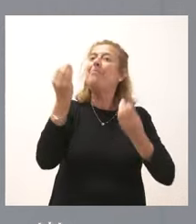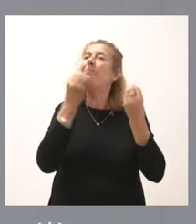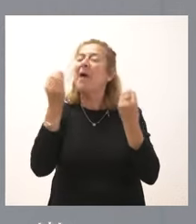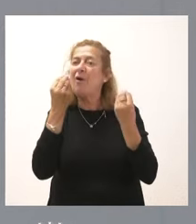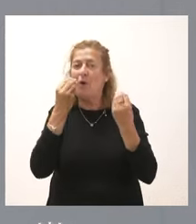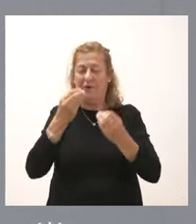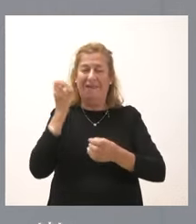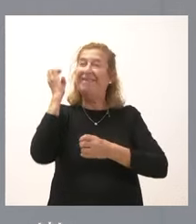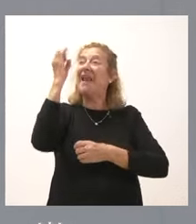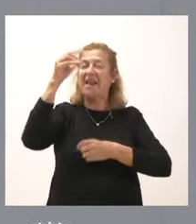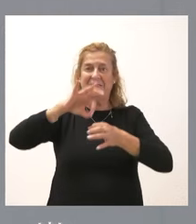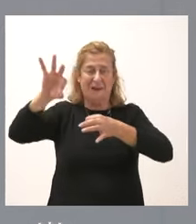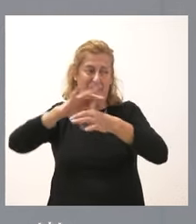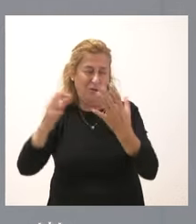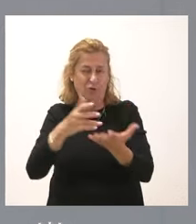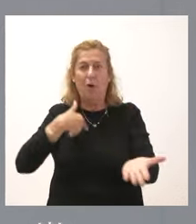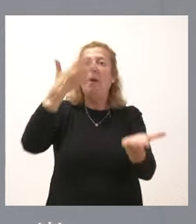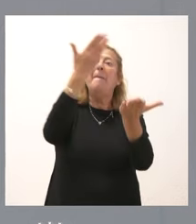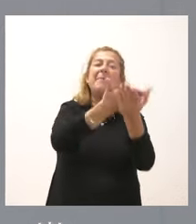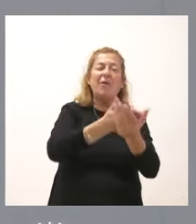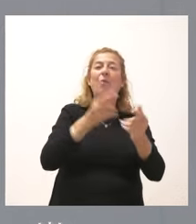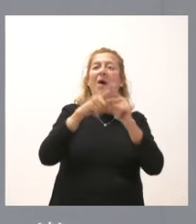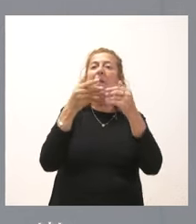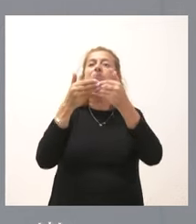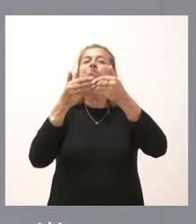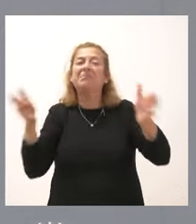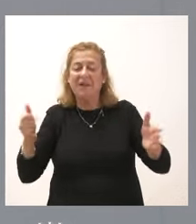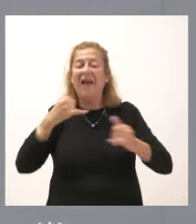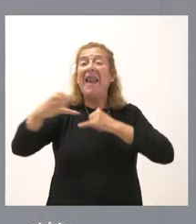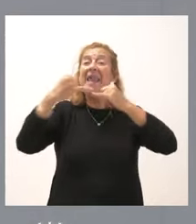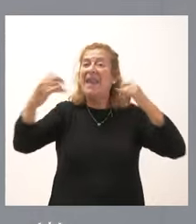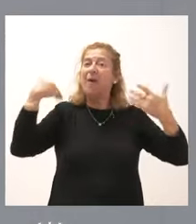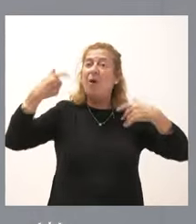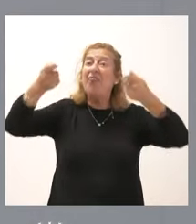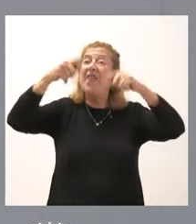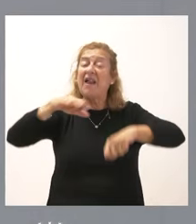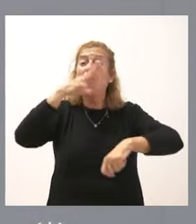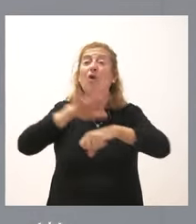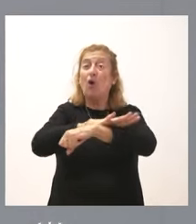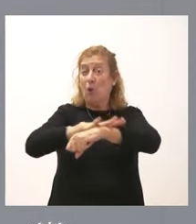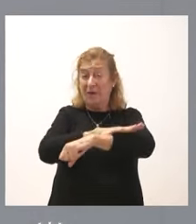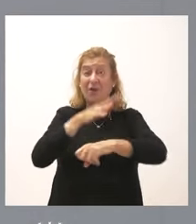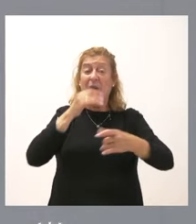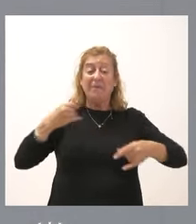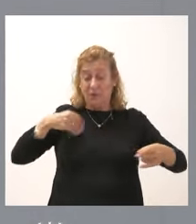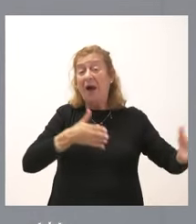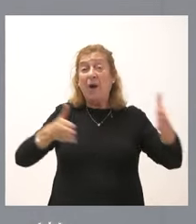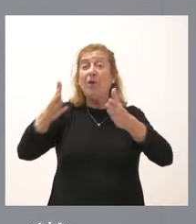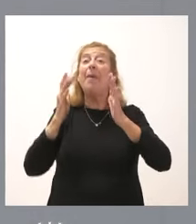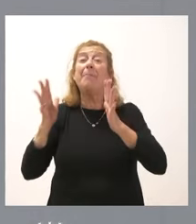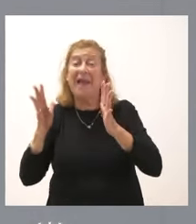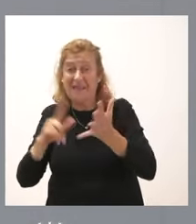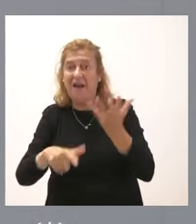ferrocarril, que demandan la reapertura de algunas líneas que se cerraron por el gobierno como la ruta de la plata, que